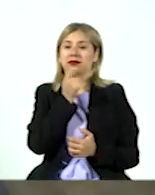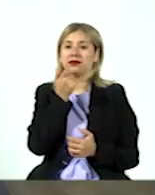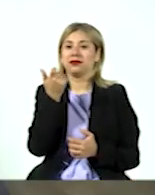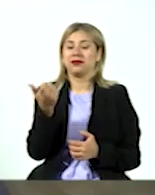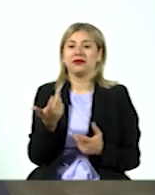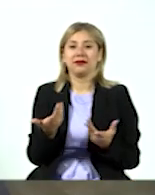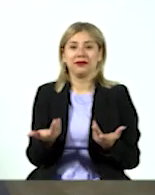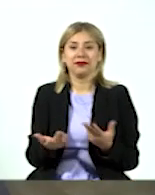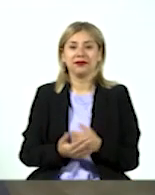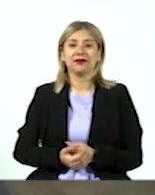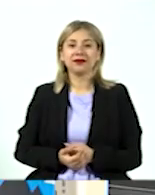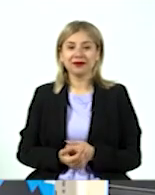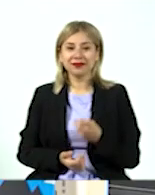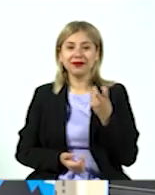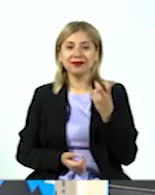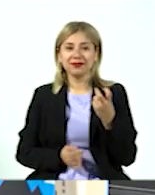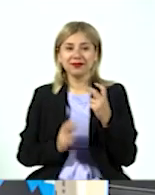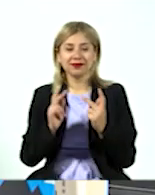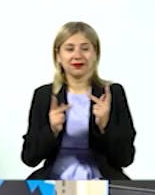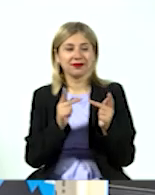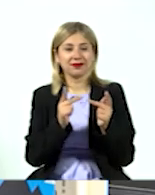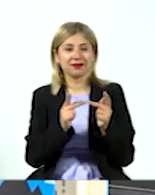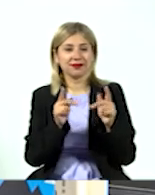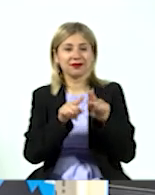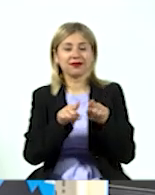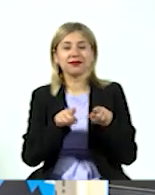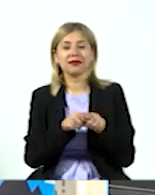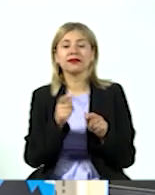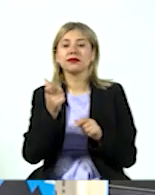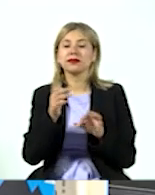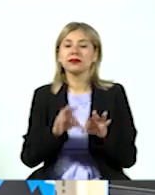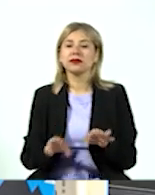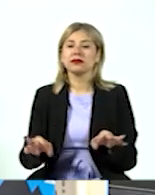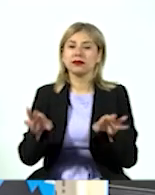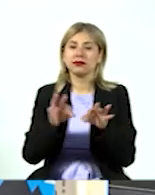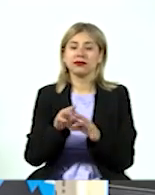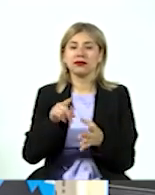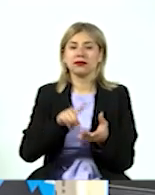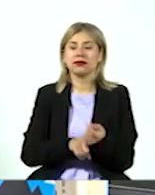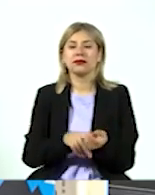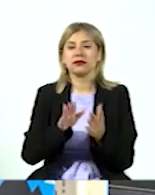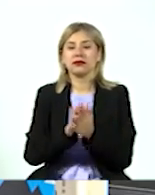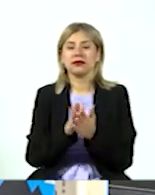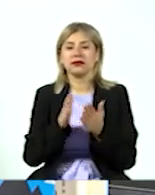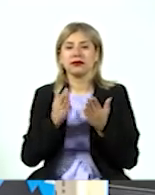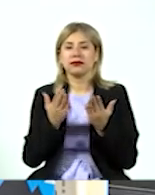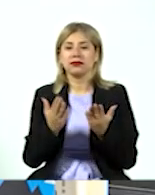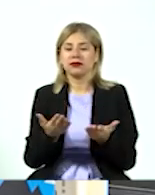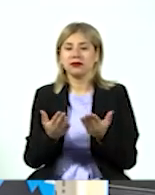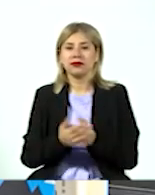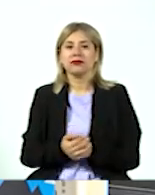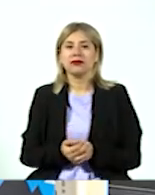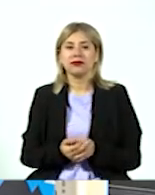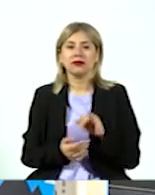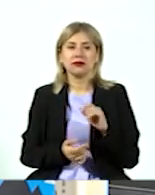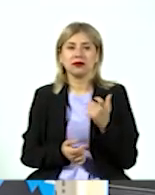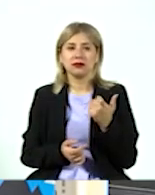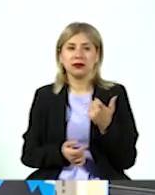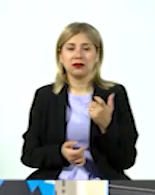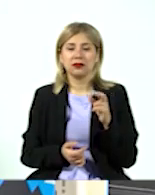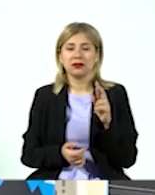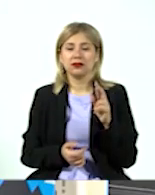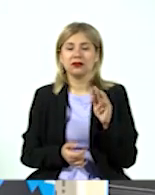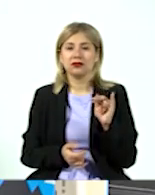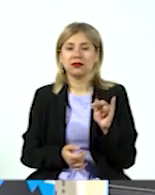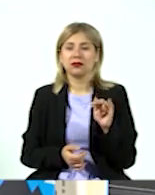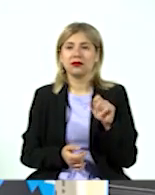poco dinero. Esto coincido totalmente, el dinero es muy importante, en el libro lo señalo, no quiero decir que al decir riqueza y que el dinero